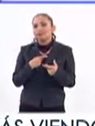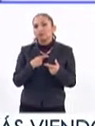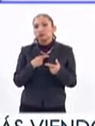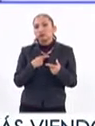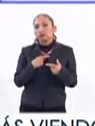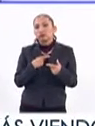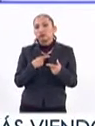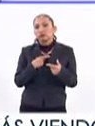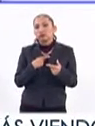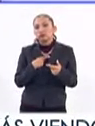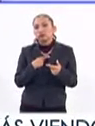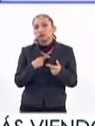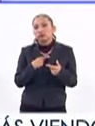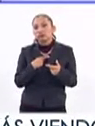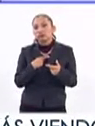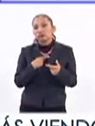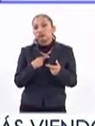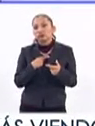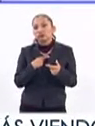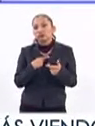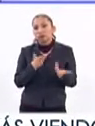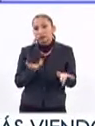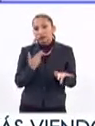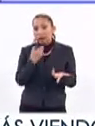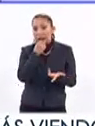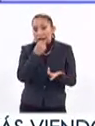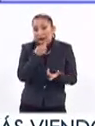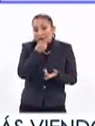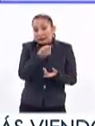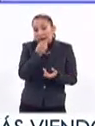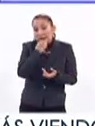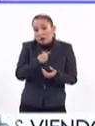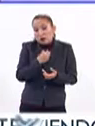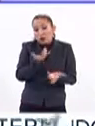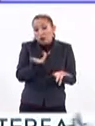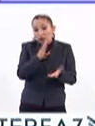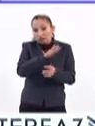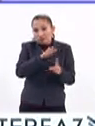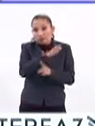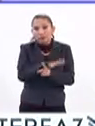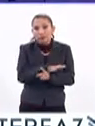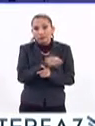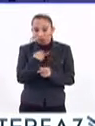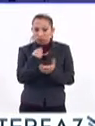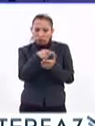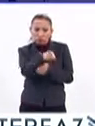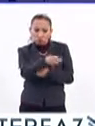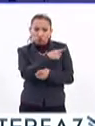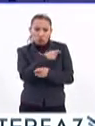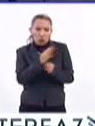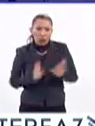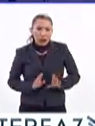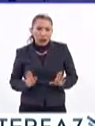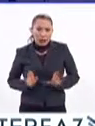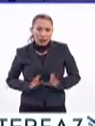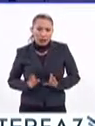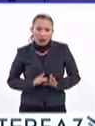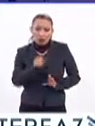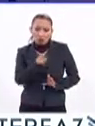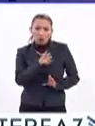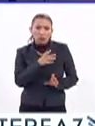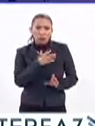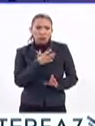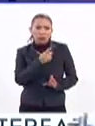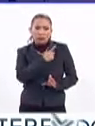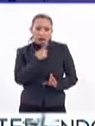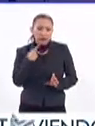pues sí voy a decir la palabra obliga, pero creo que sí cabe en este contexto, que obliga a su nueva pareja, si ese es